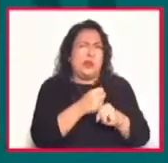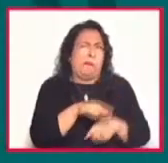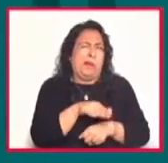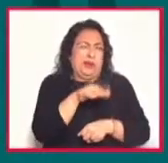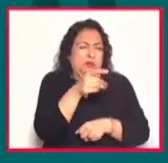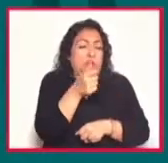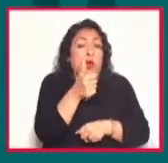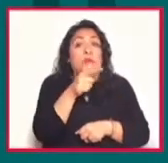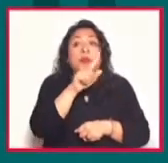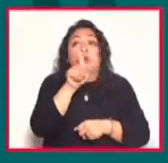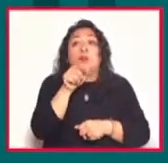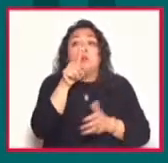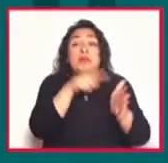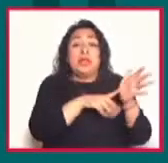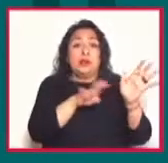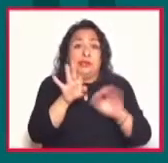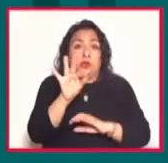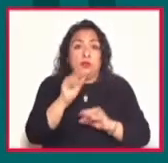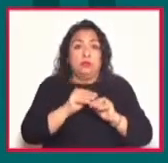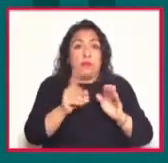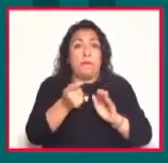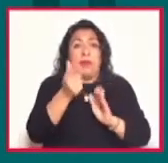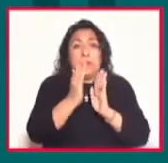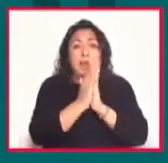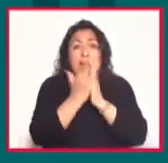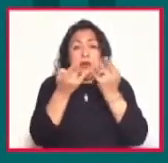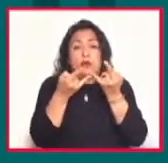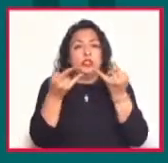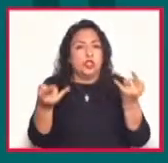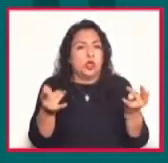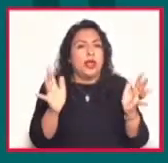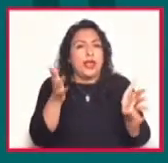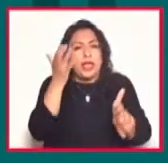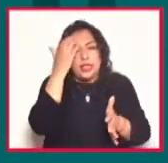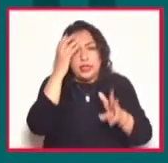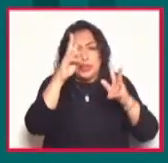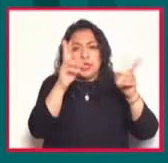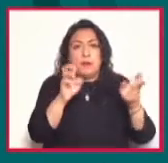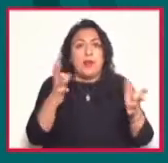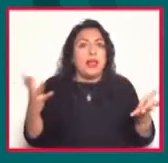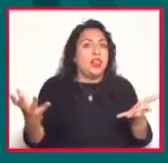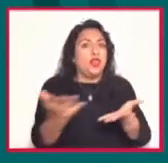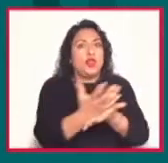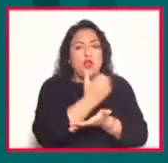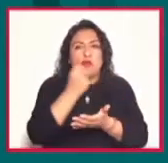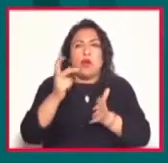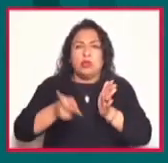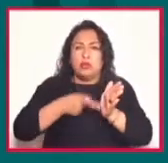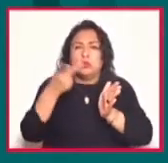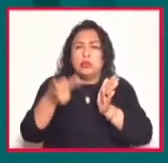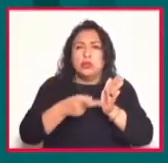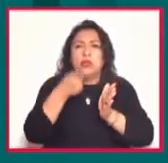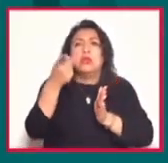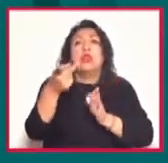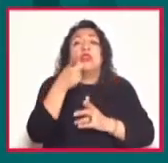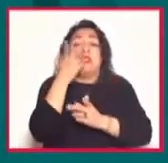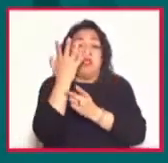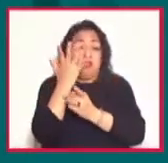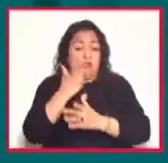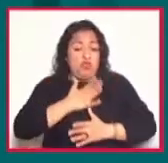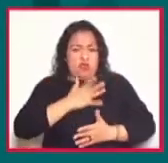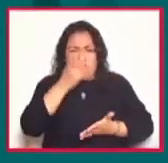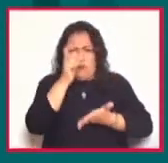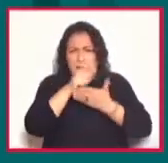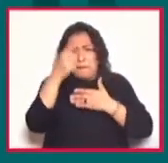1940 cuando publicó su primera historia conocida, El Triunfo. En innumerables ocasiones, repitió que ella no escribía